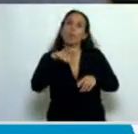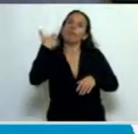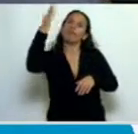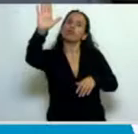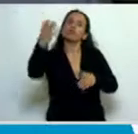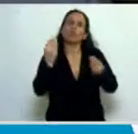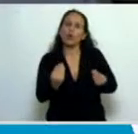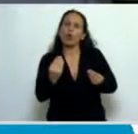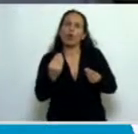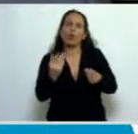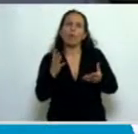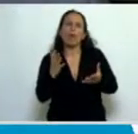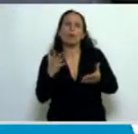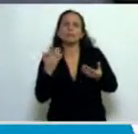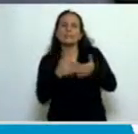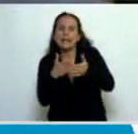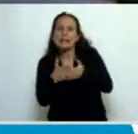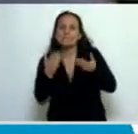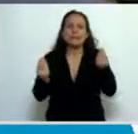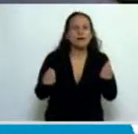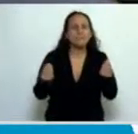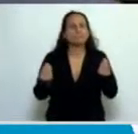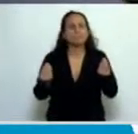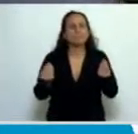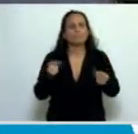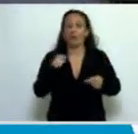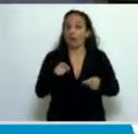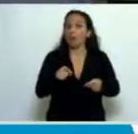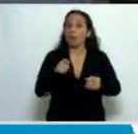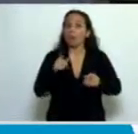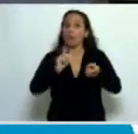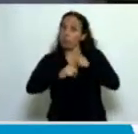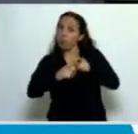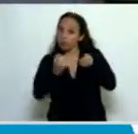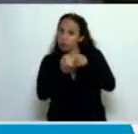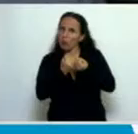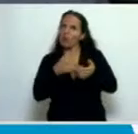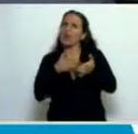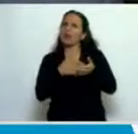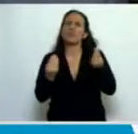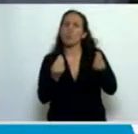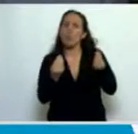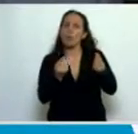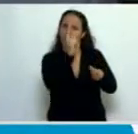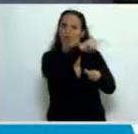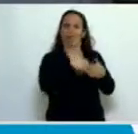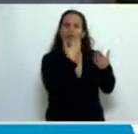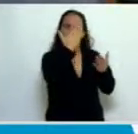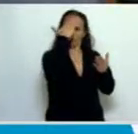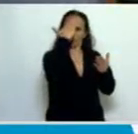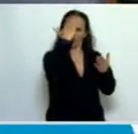futuras. Por eso, cuando se establecen estos límites, se lo hace en un texto constitucional, donde